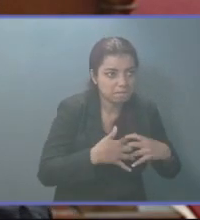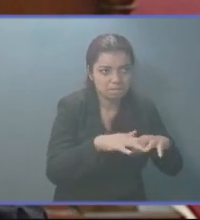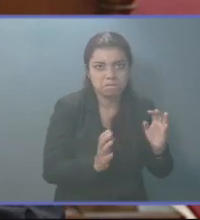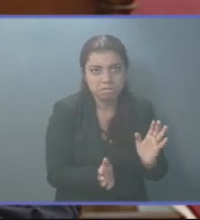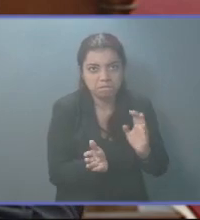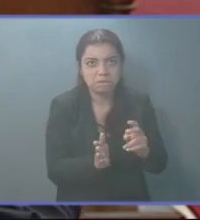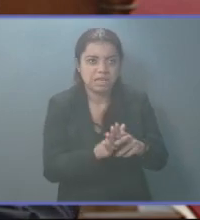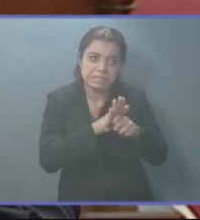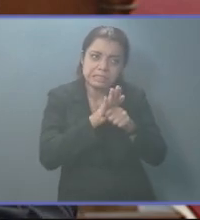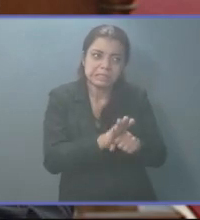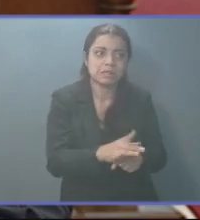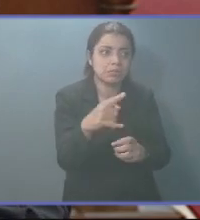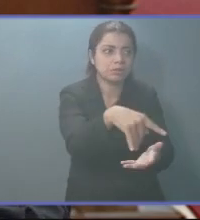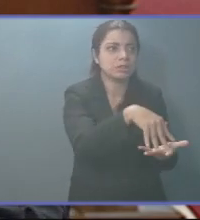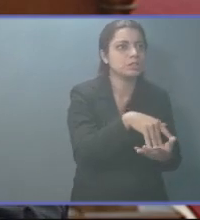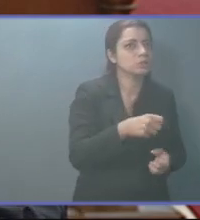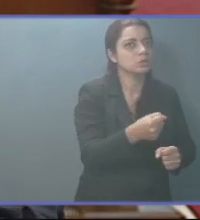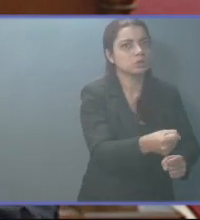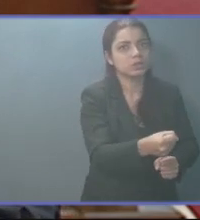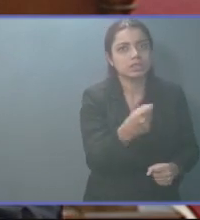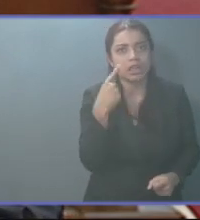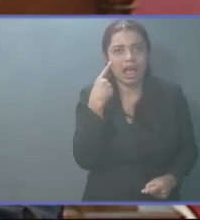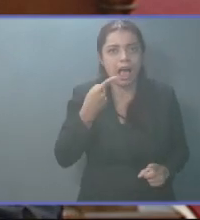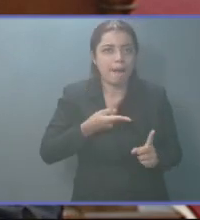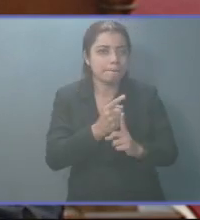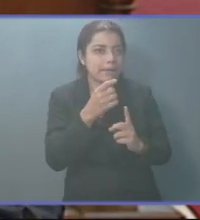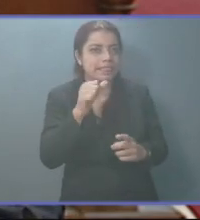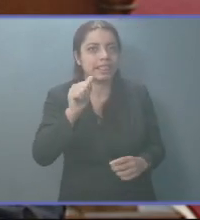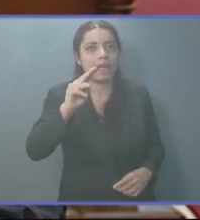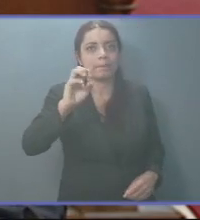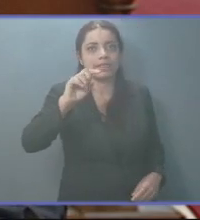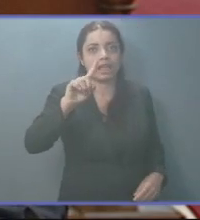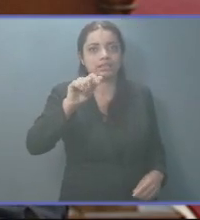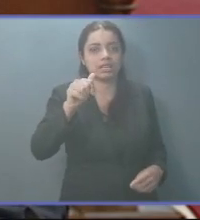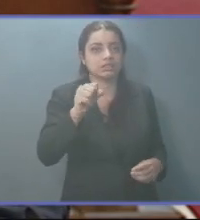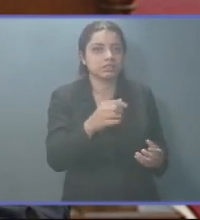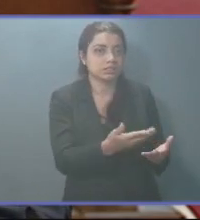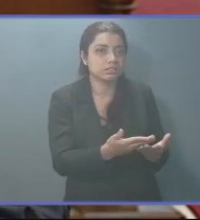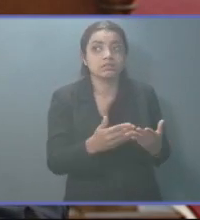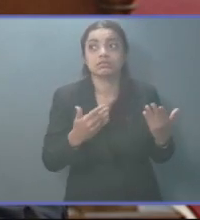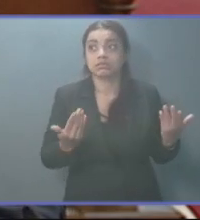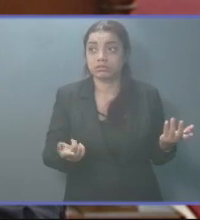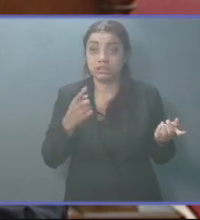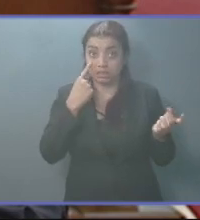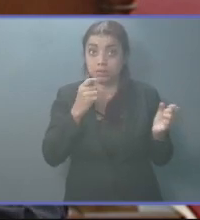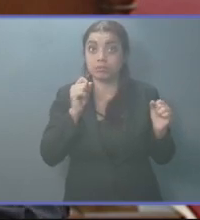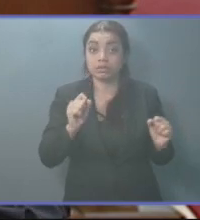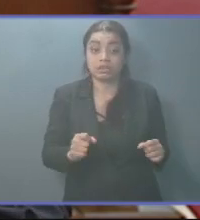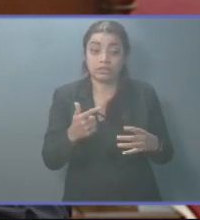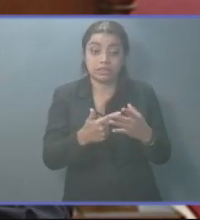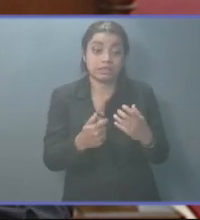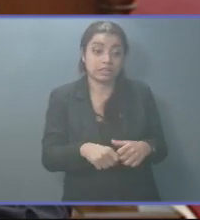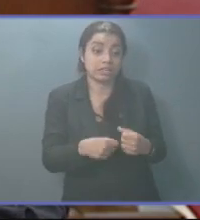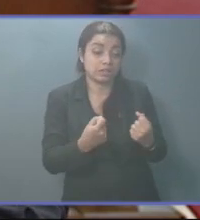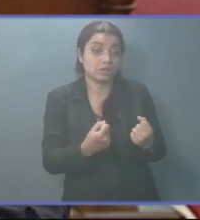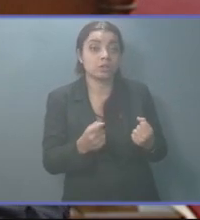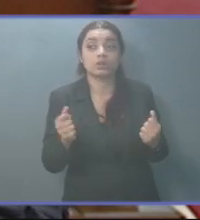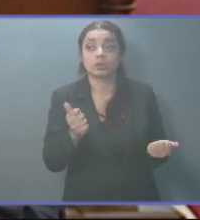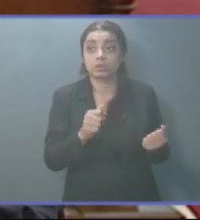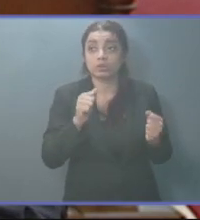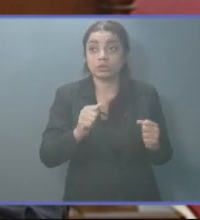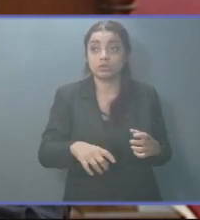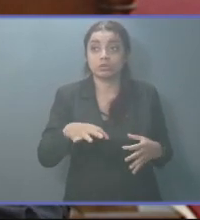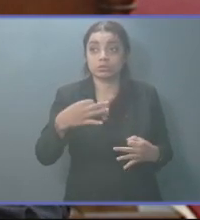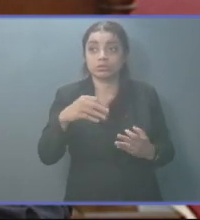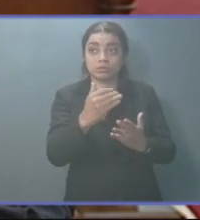de coacción, de amenazas con agravantes, y esa posible comisión de delitos, al constar en la